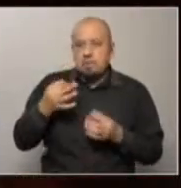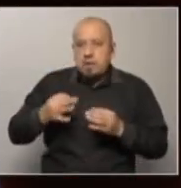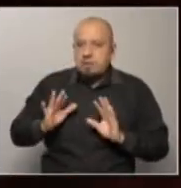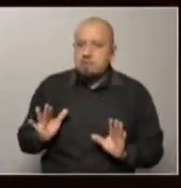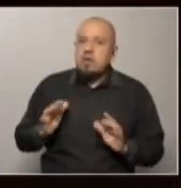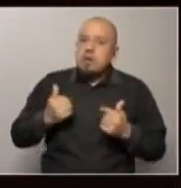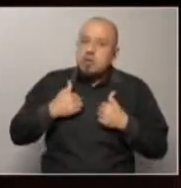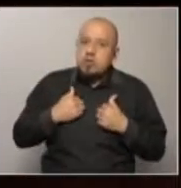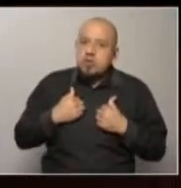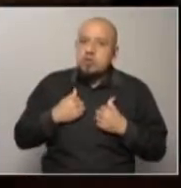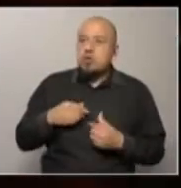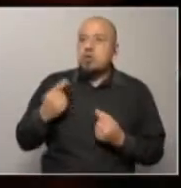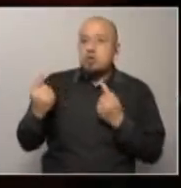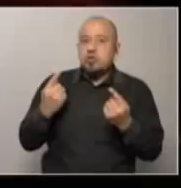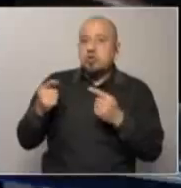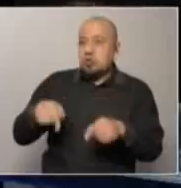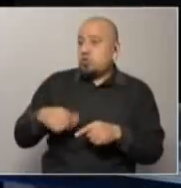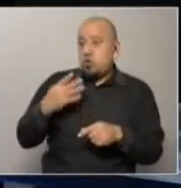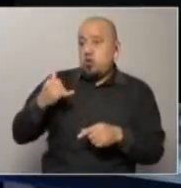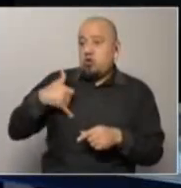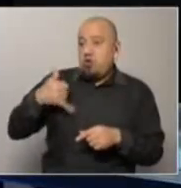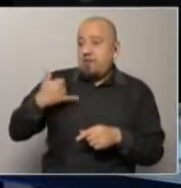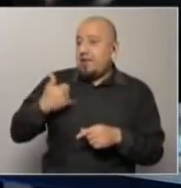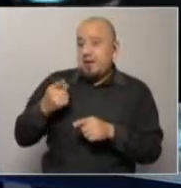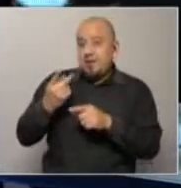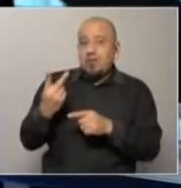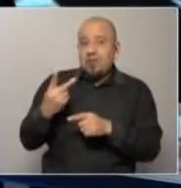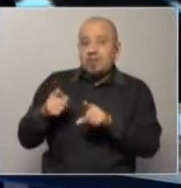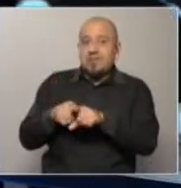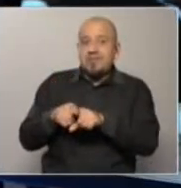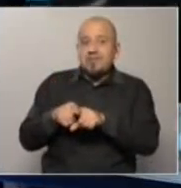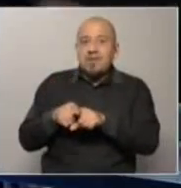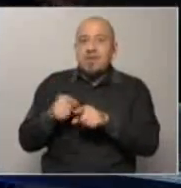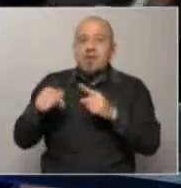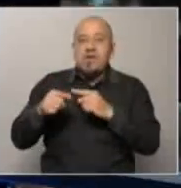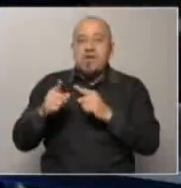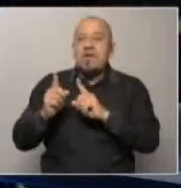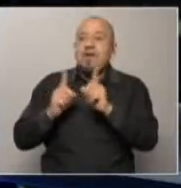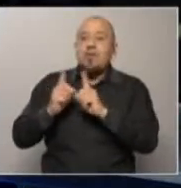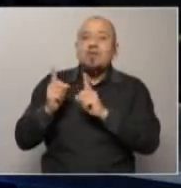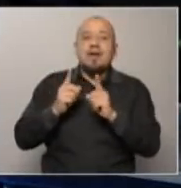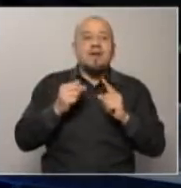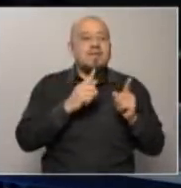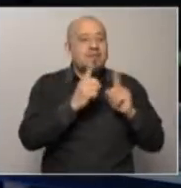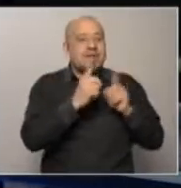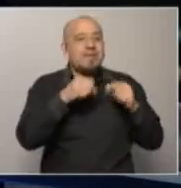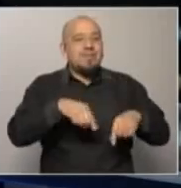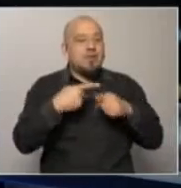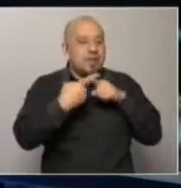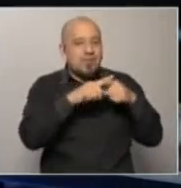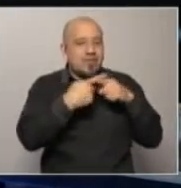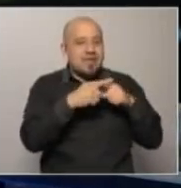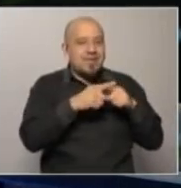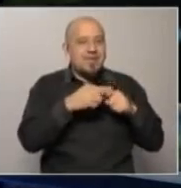el programa hablábamos que son de la misma generación y del mismo año si nos cruzamos facultad y todo esto viene venimos discutiendo desde hace